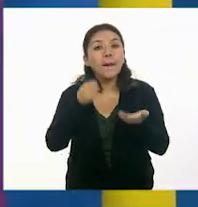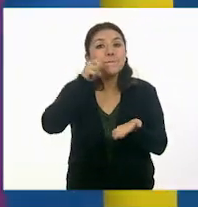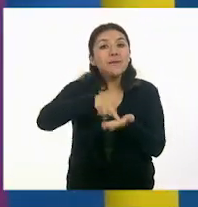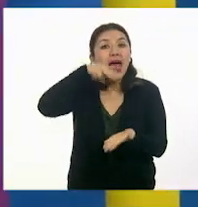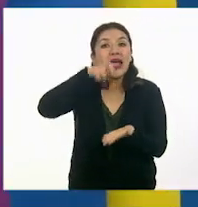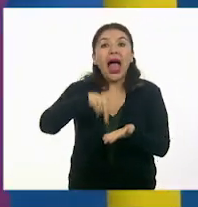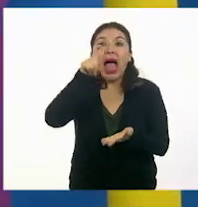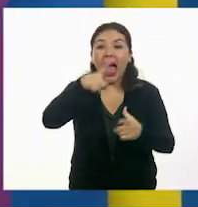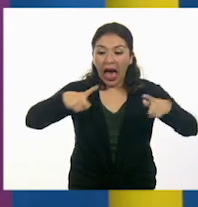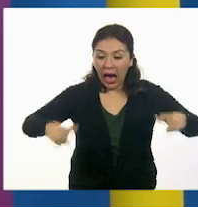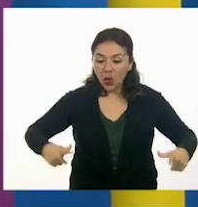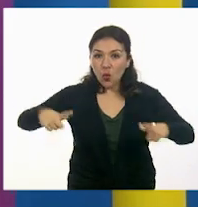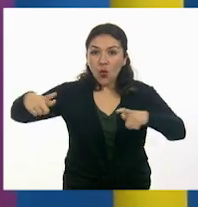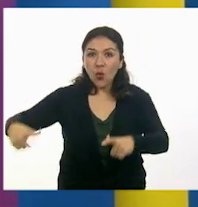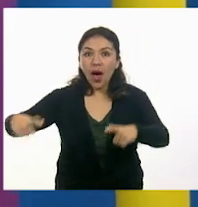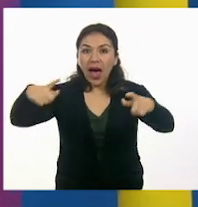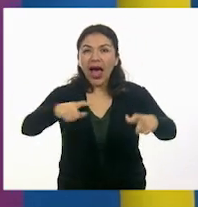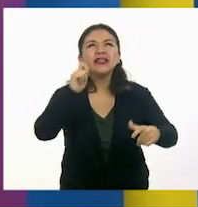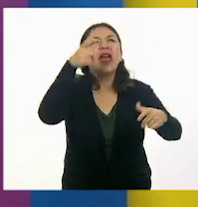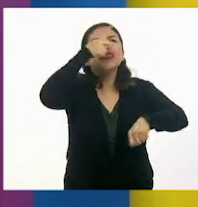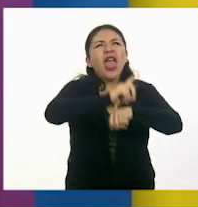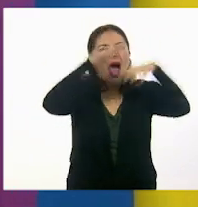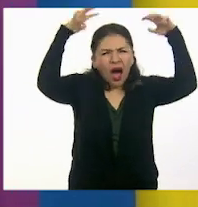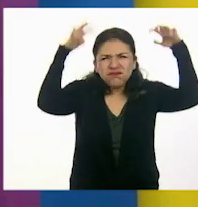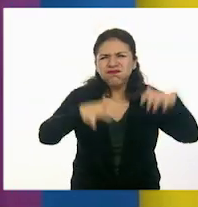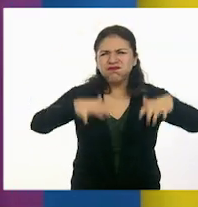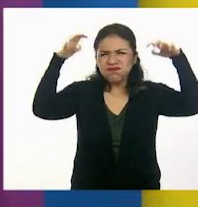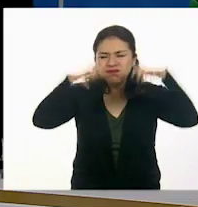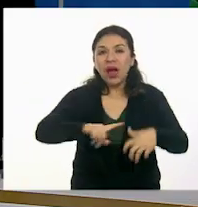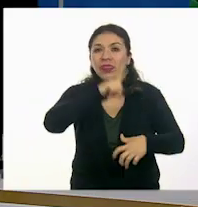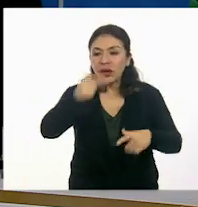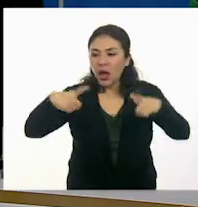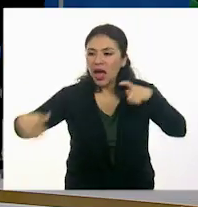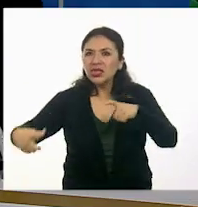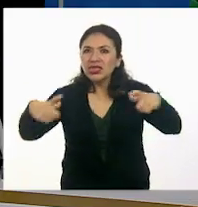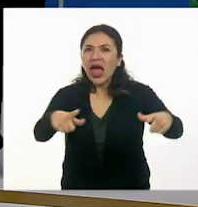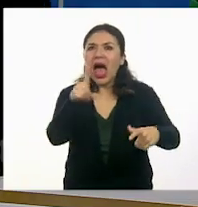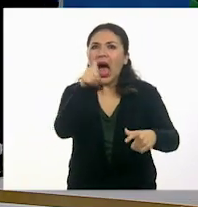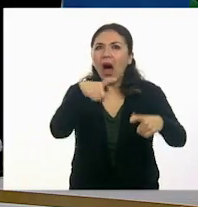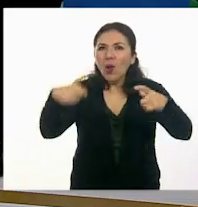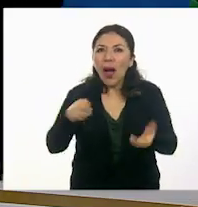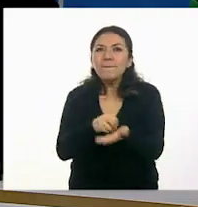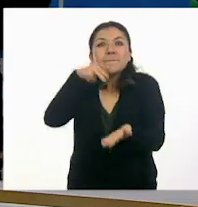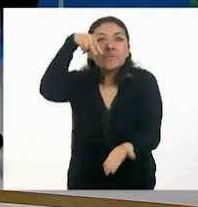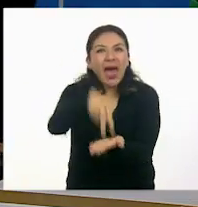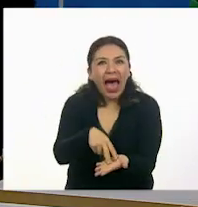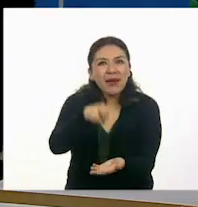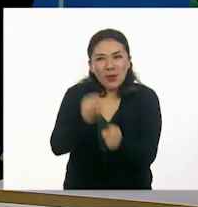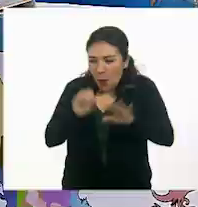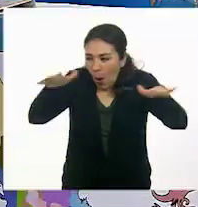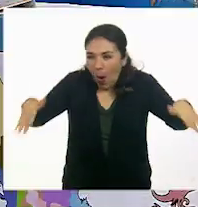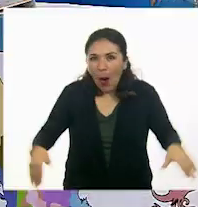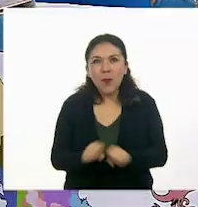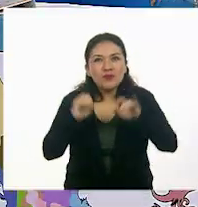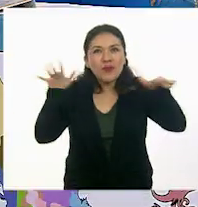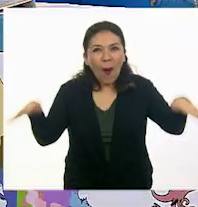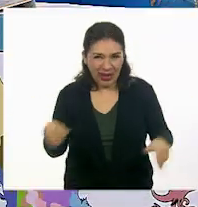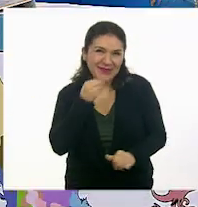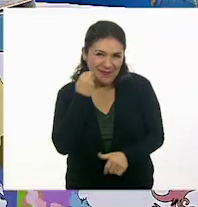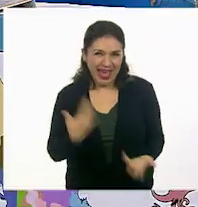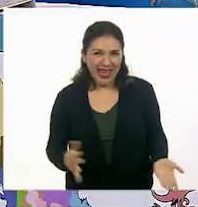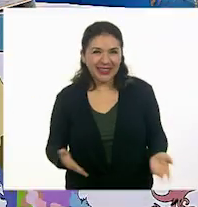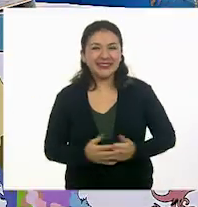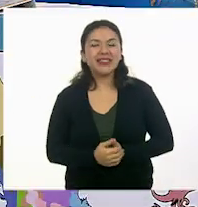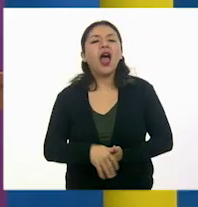de charcos de agua que se forman después de una gran tormenta. Sería muy divertido, ¿no? Plam, plam. Muy bien.